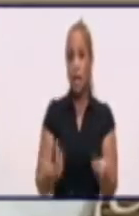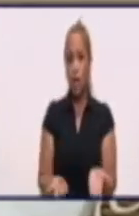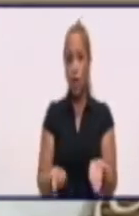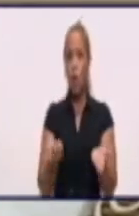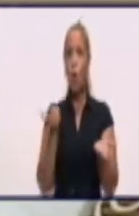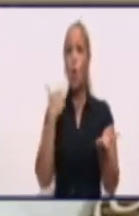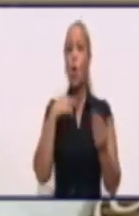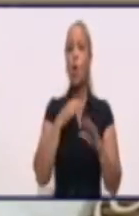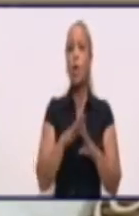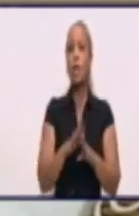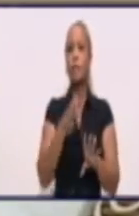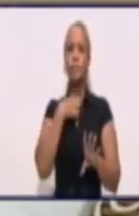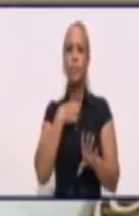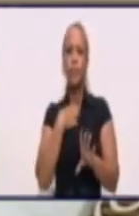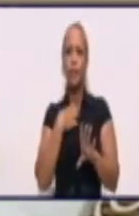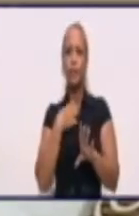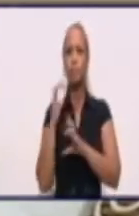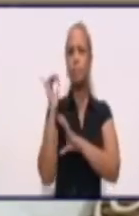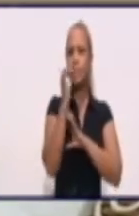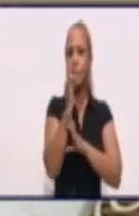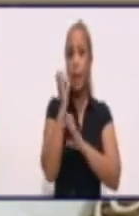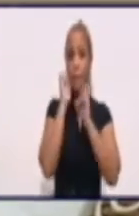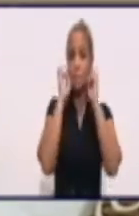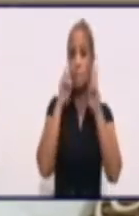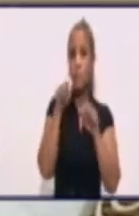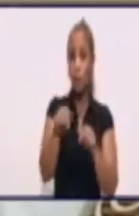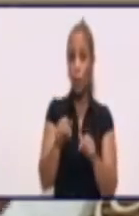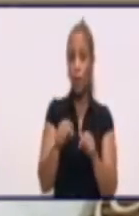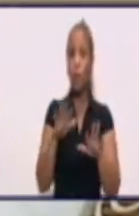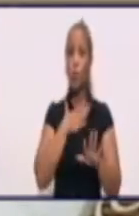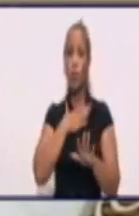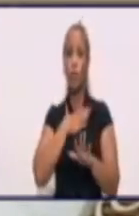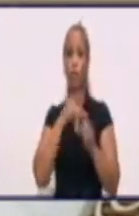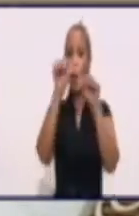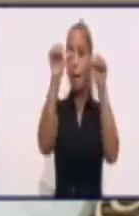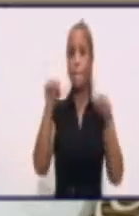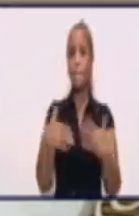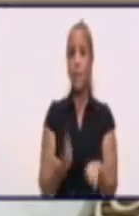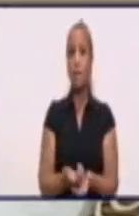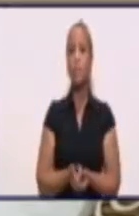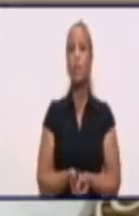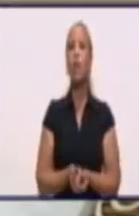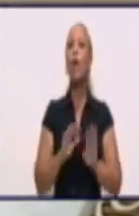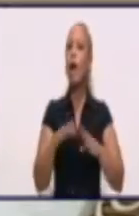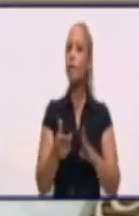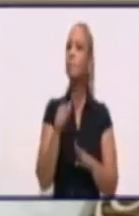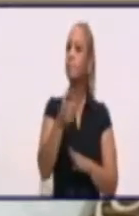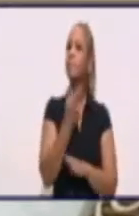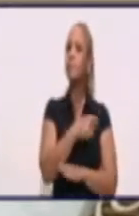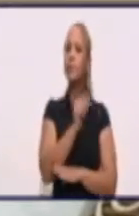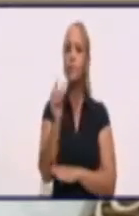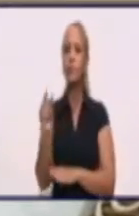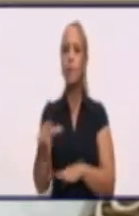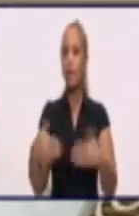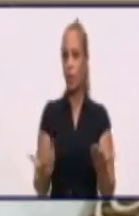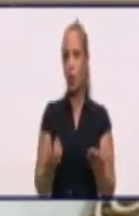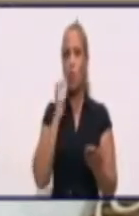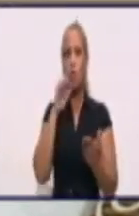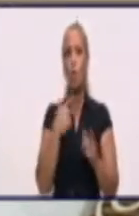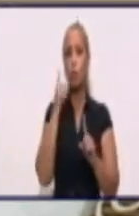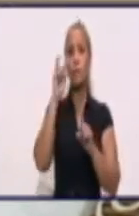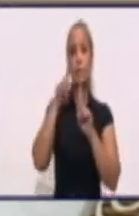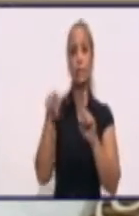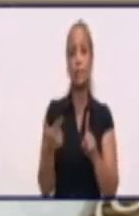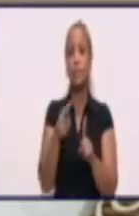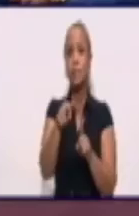transmisión en vivo de nuestros espacios? Y ese público, ¿dónde se le da tratamiento y de qué modo? esa es